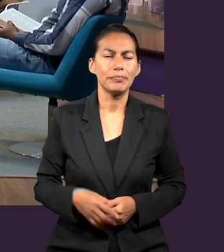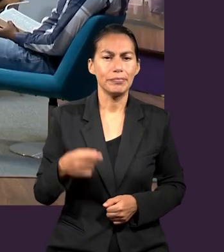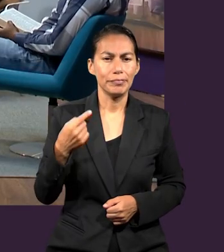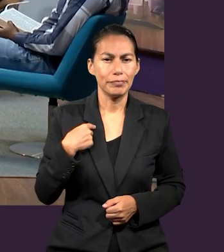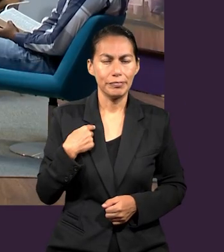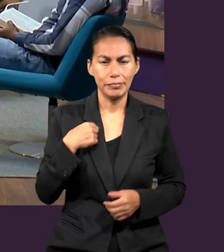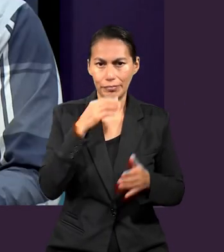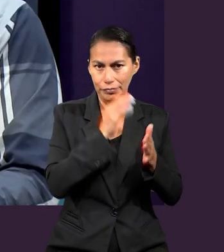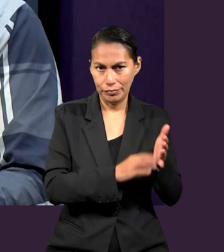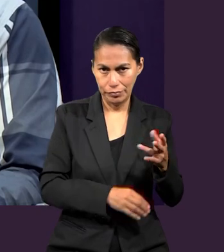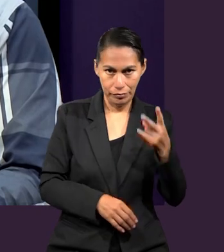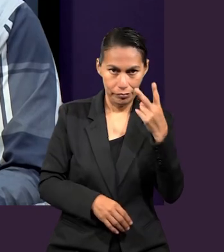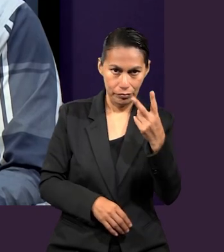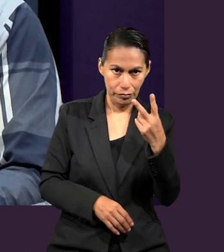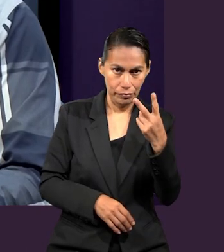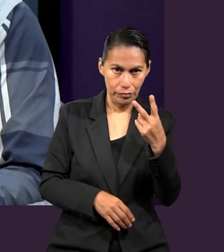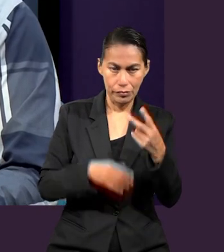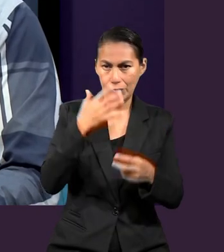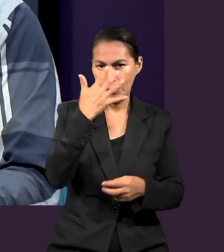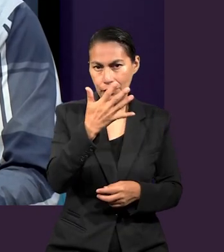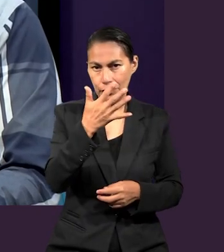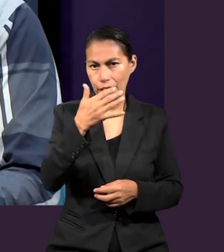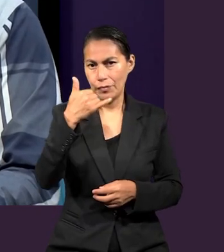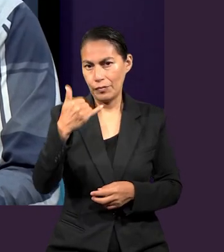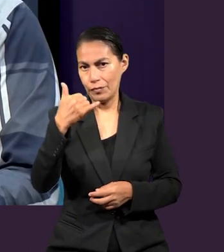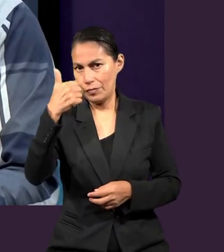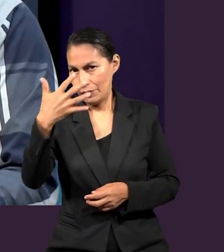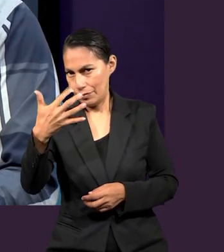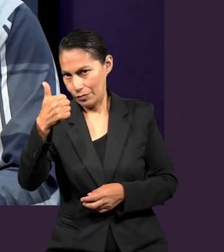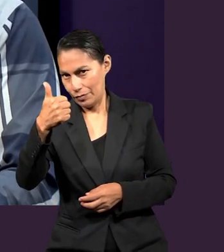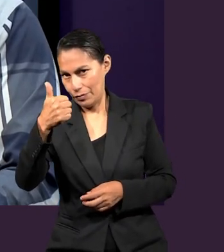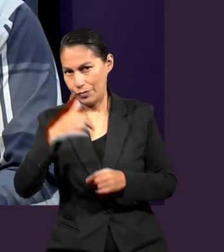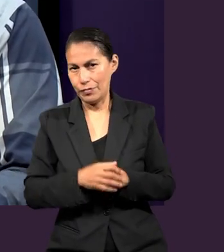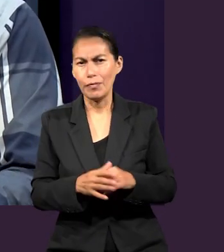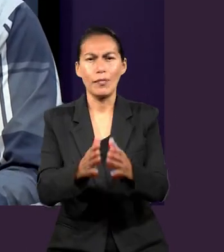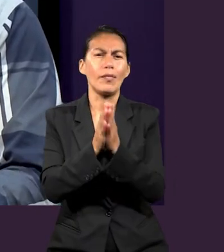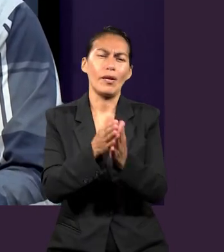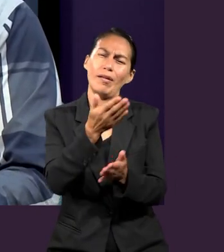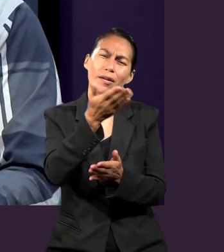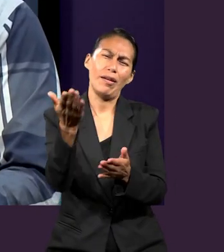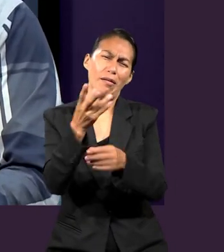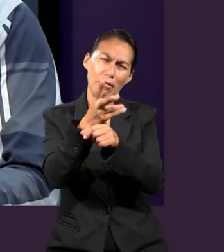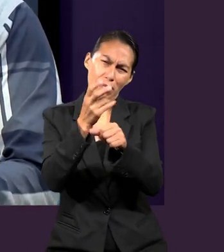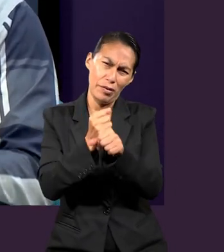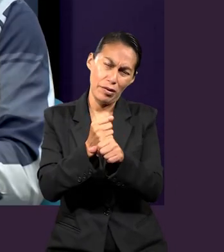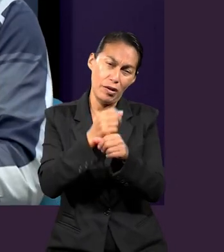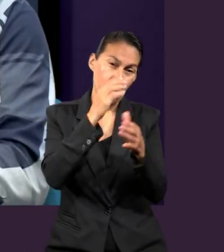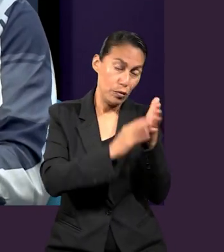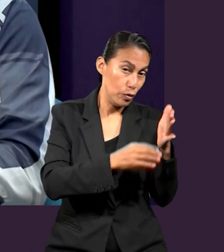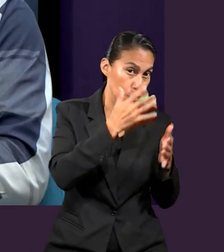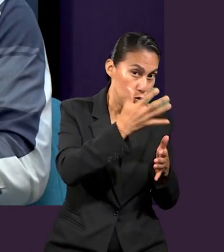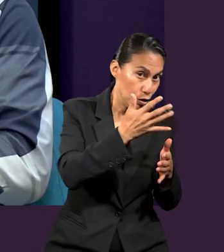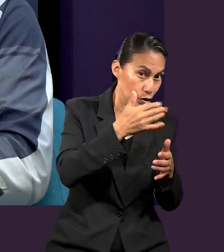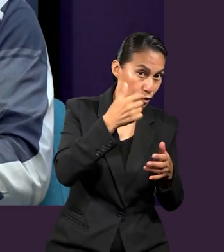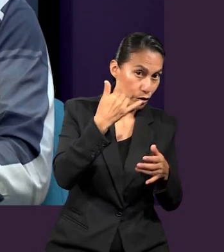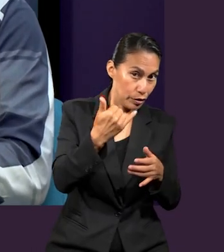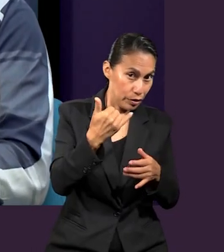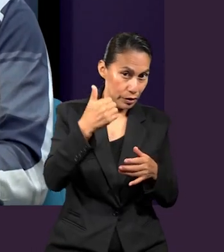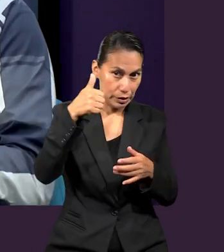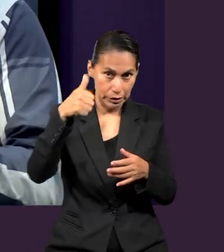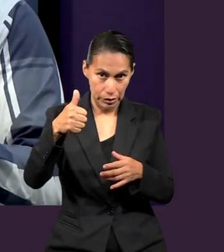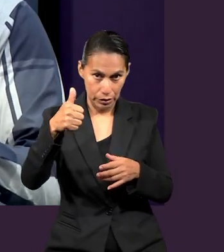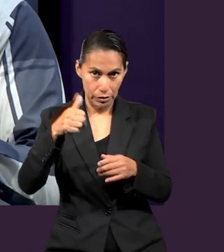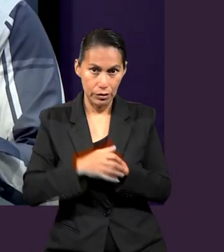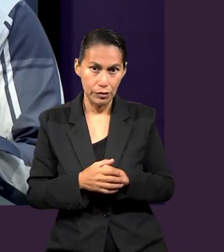Yo destacaría dos capítulos, el 5 y el 6. Invítolos a leer el 5 en casa. Yo voy